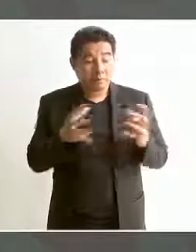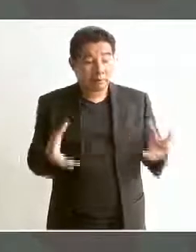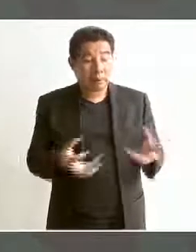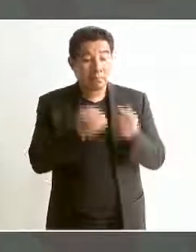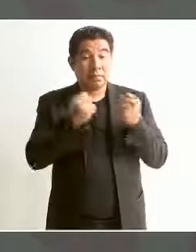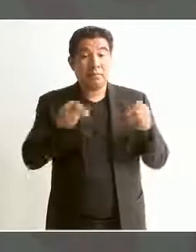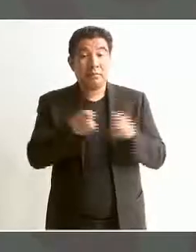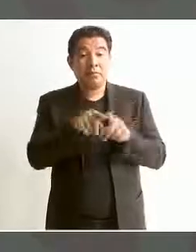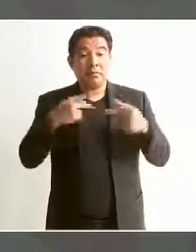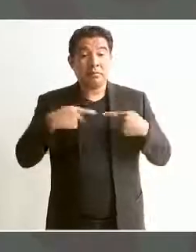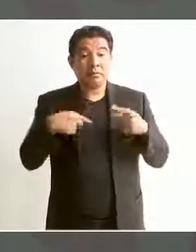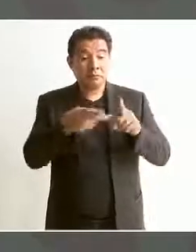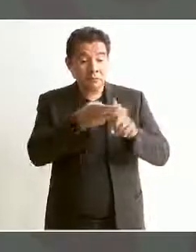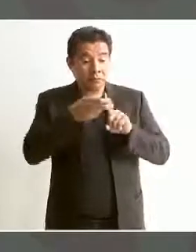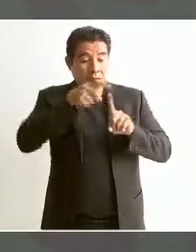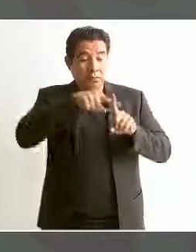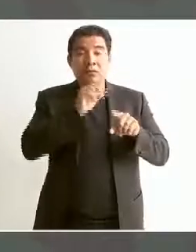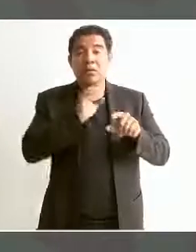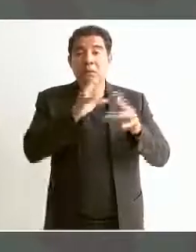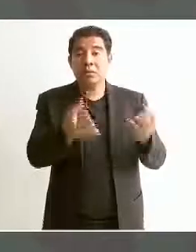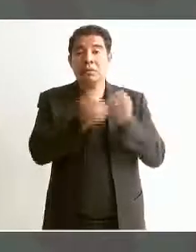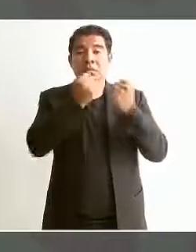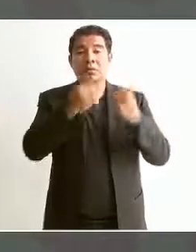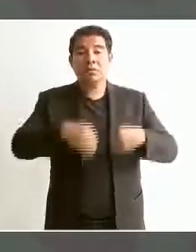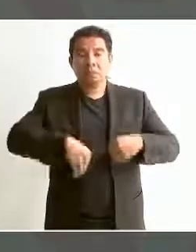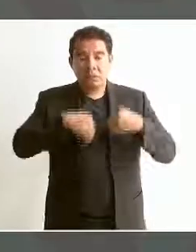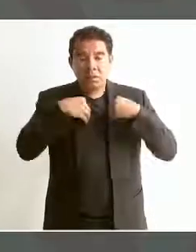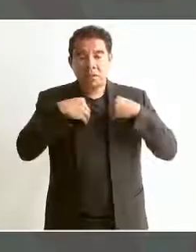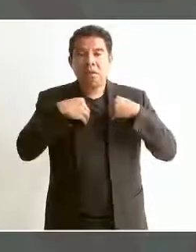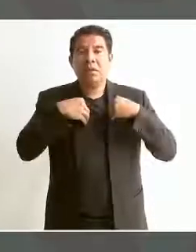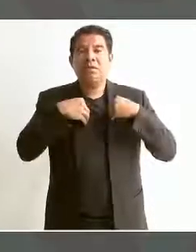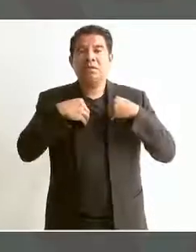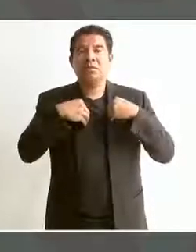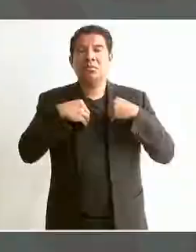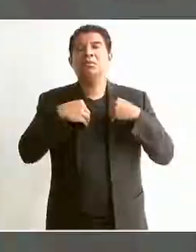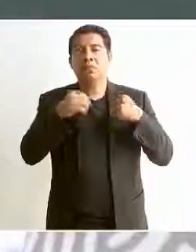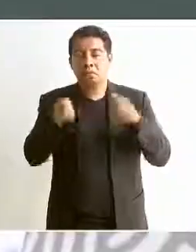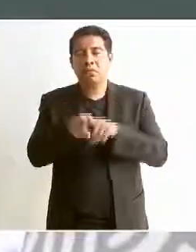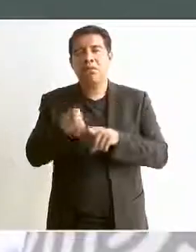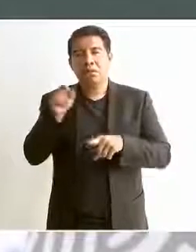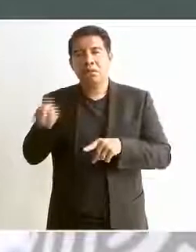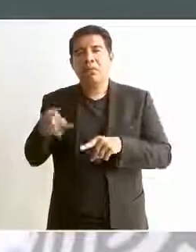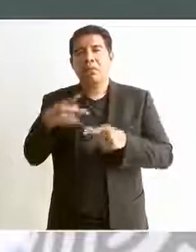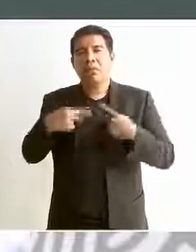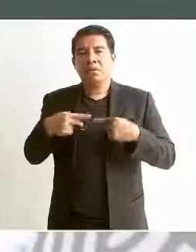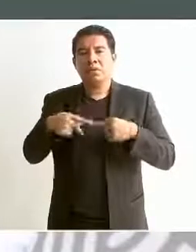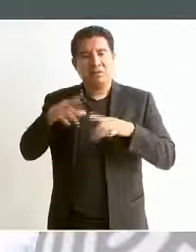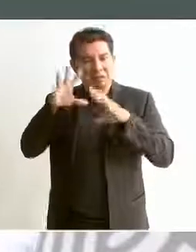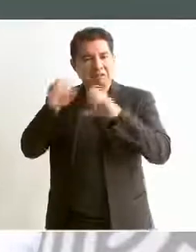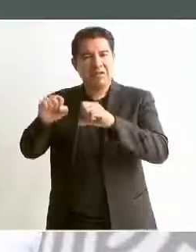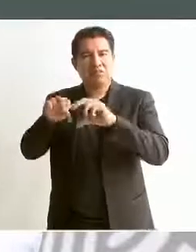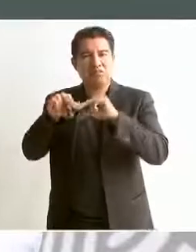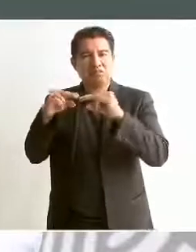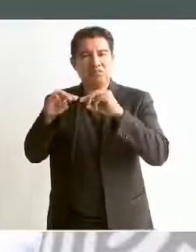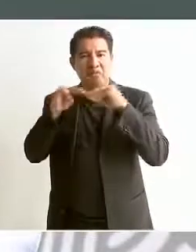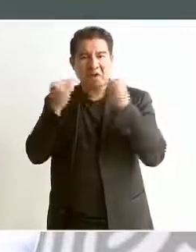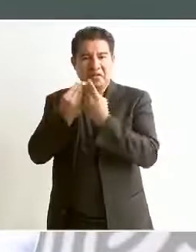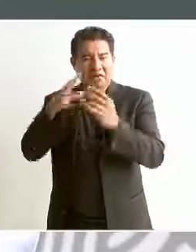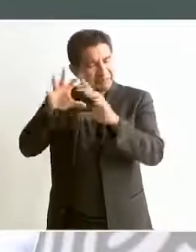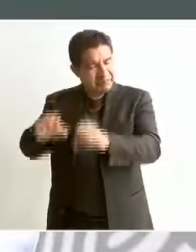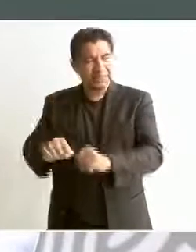las víctimas con vida y se haya capturado a los secuestradores. Entonces,